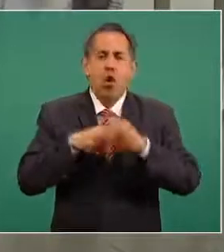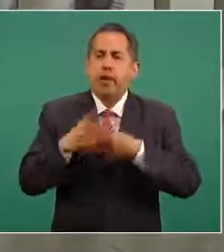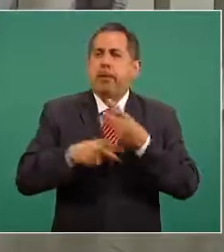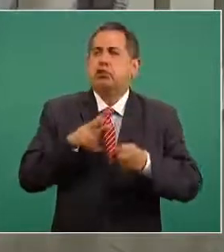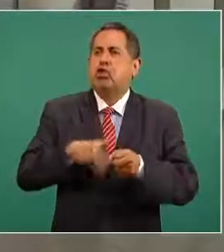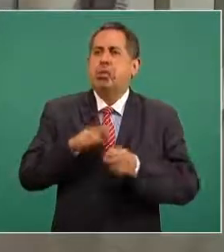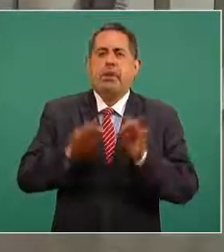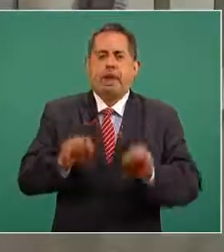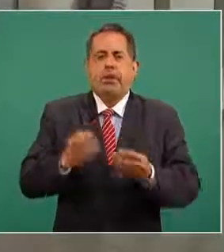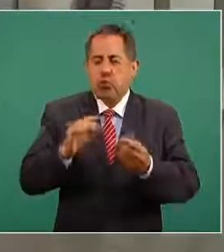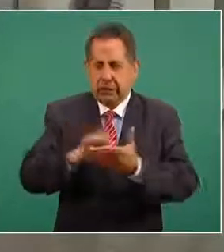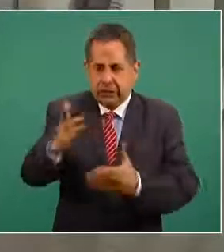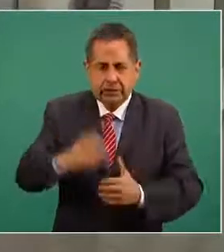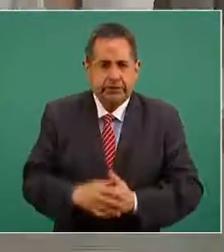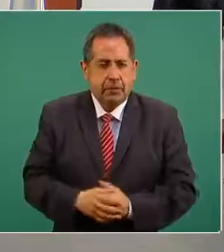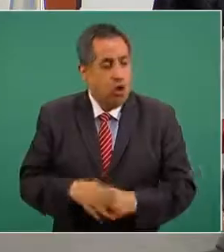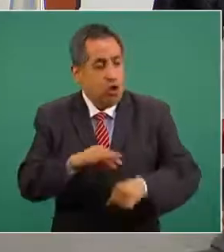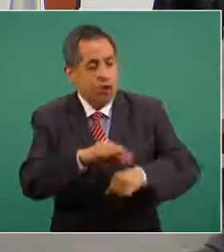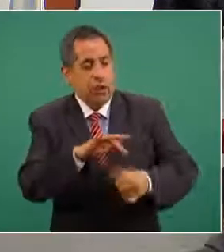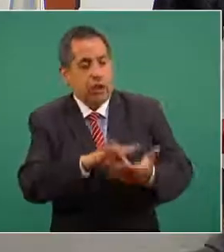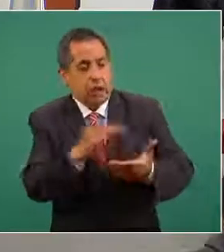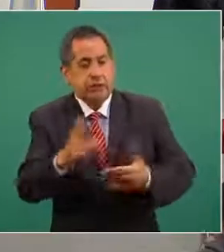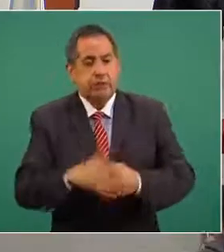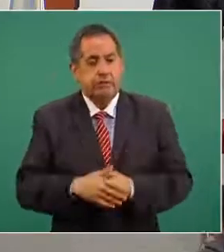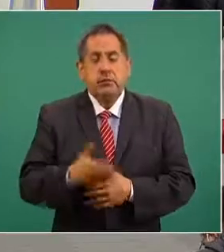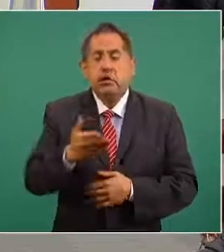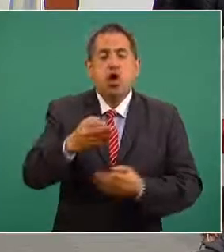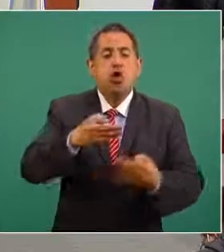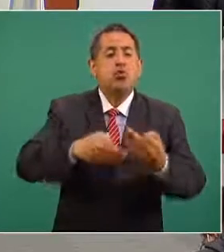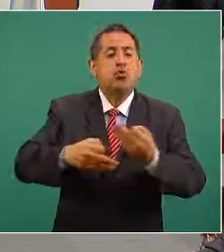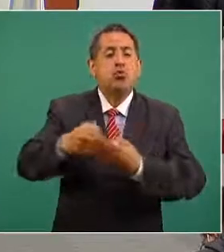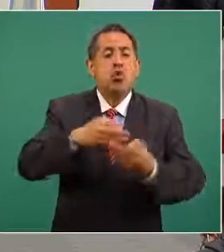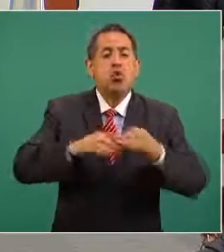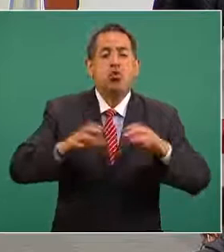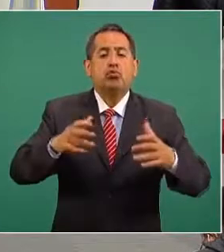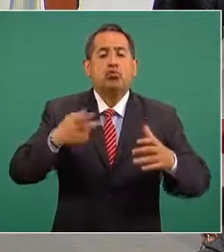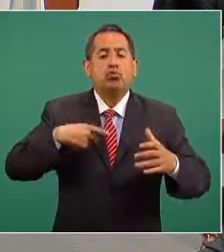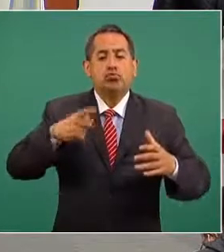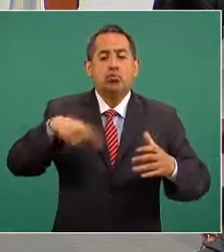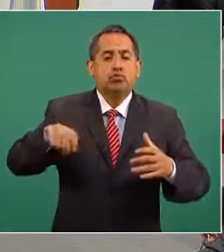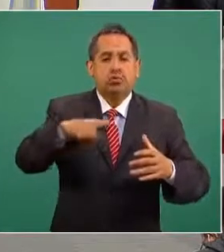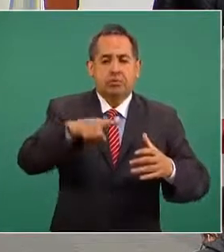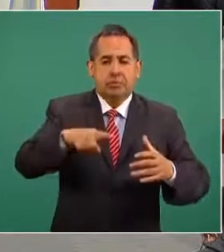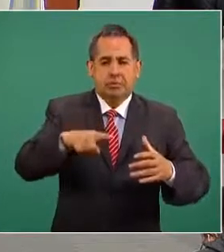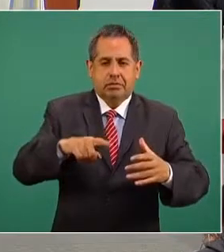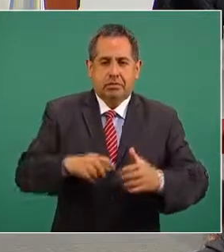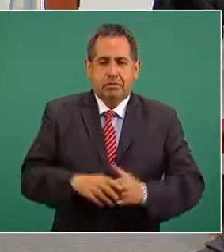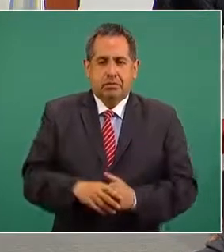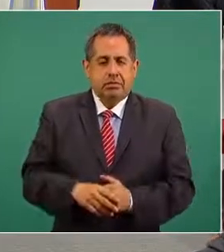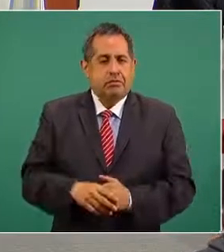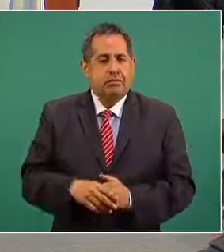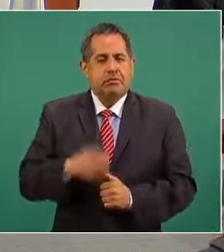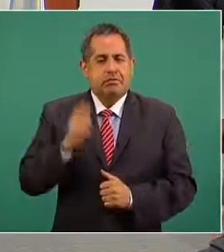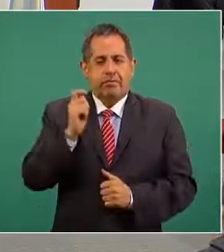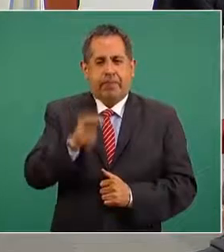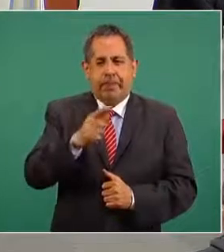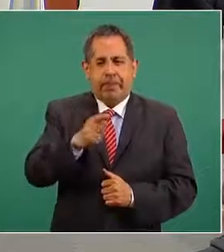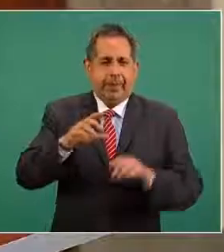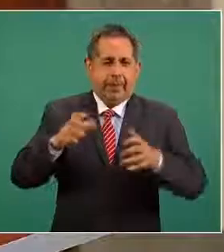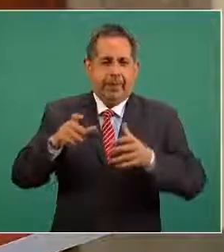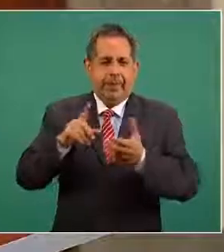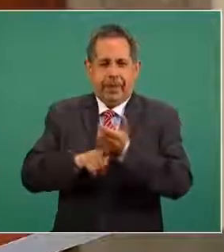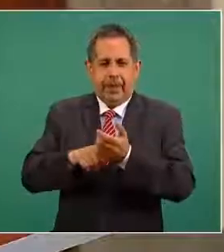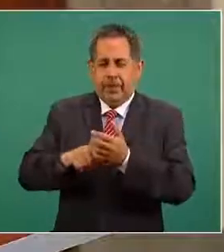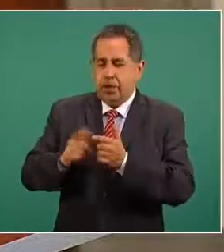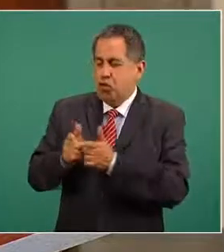gracias doctor muchas gracias a todos los integrantes de la brigada